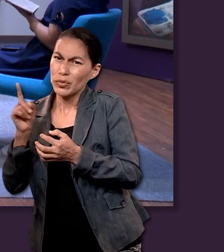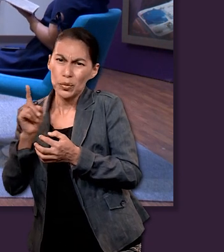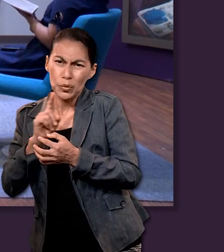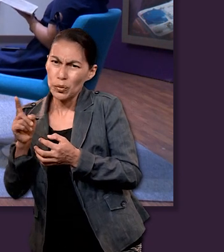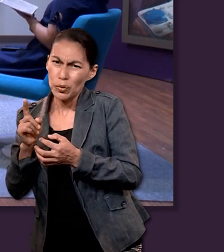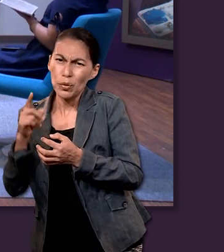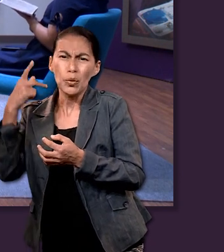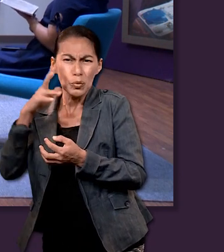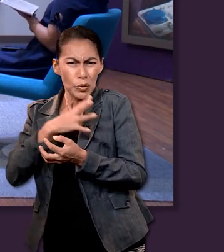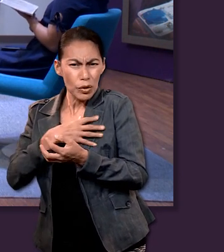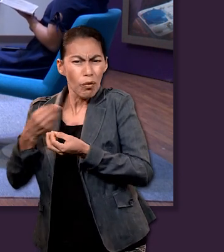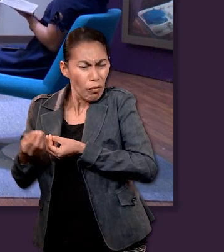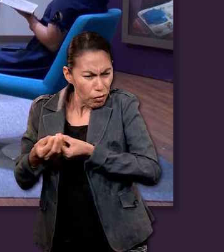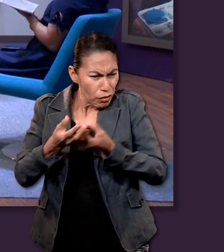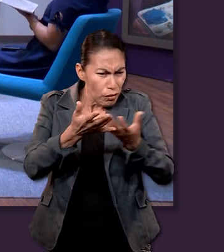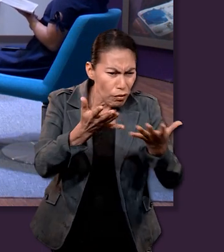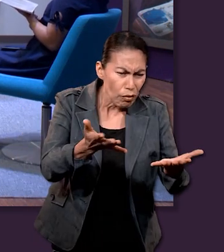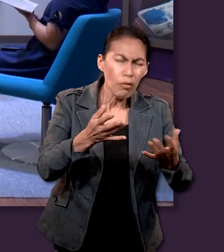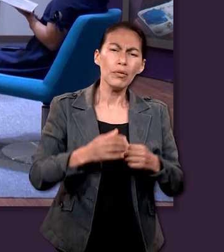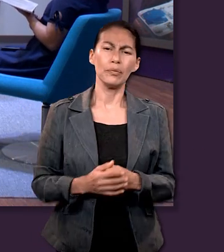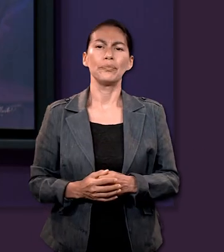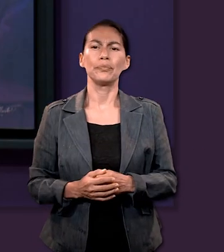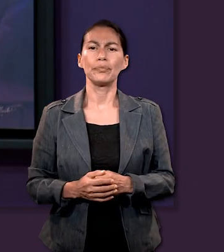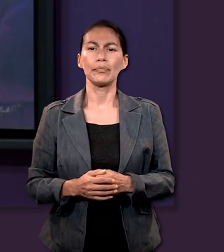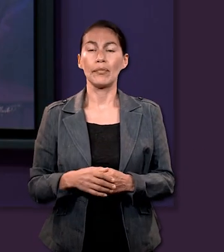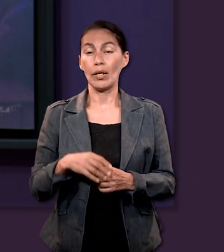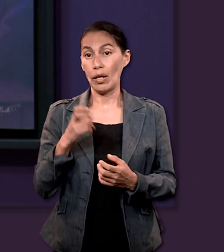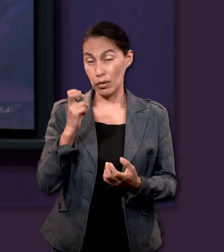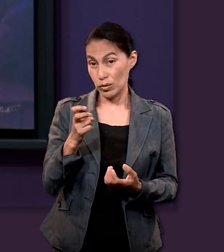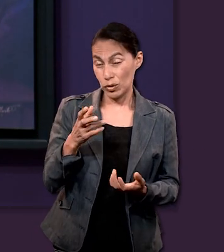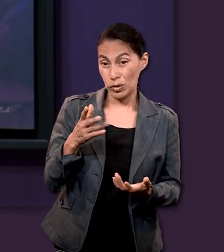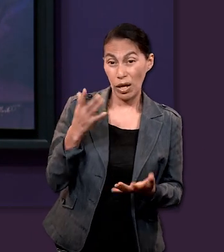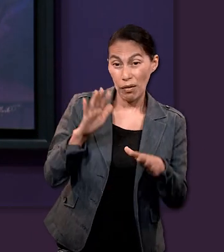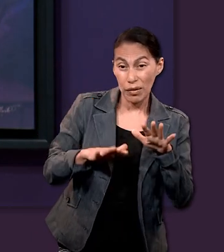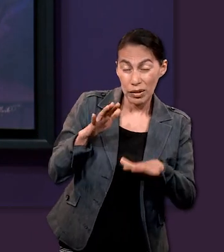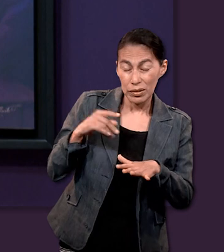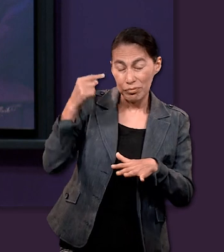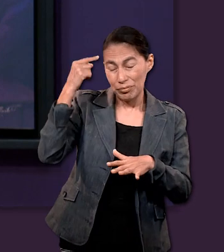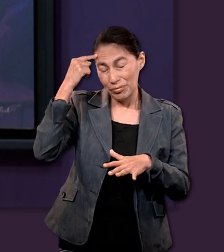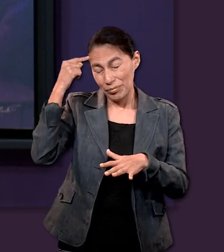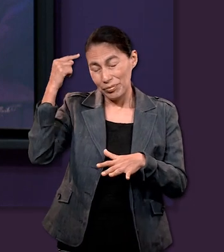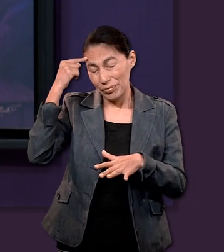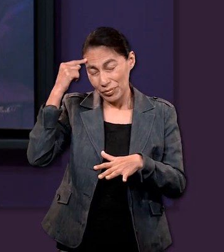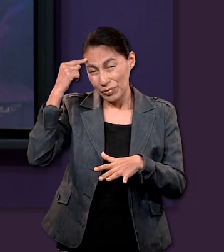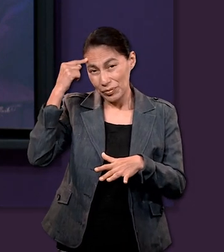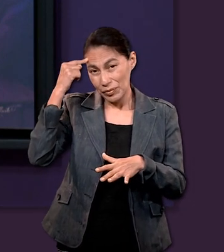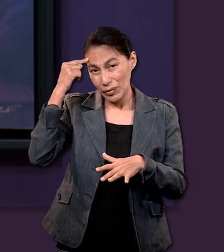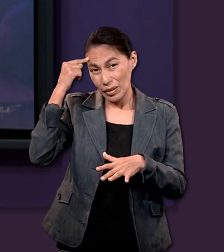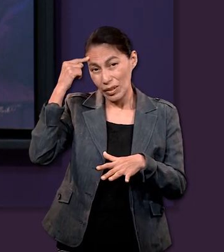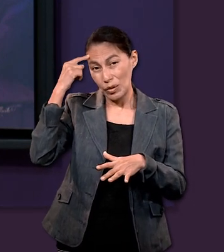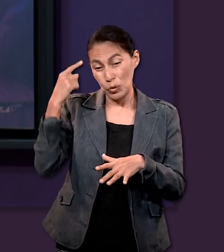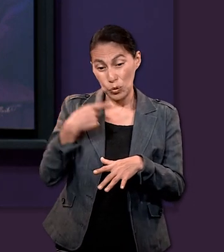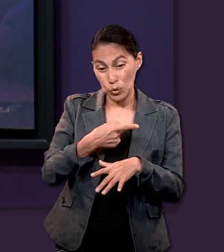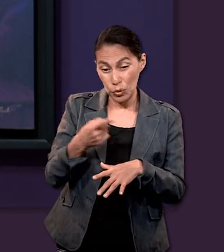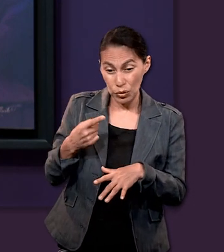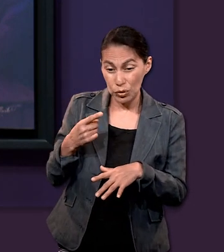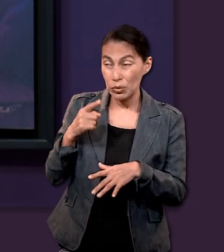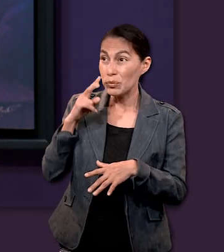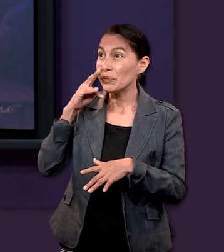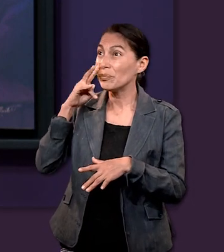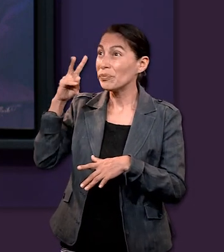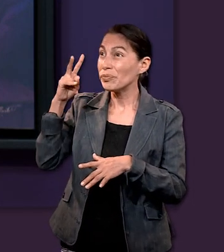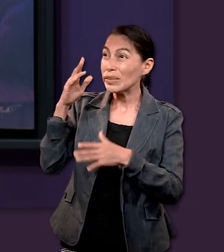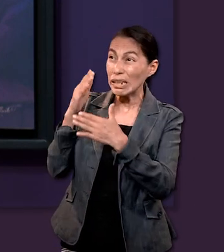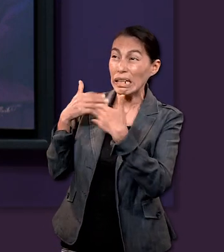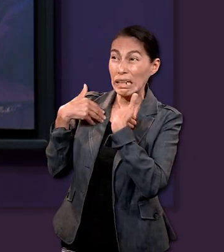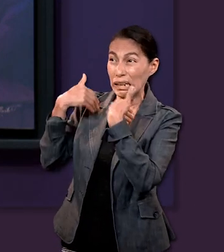propio hijo, ¿no? Entonces creo que este tipo de planteamientos o cuando nuestro cerebro, nuestra mente nos plantean estas situaciones es